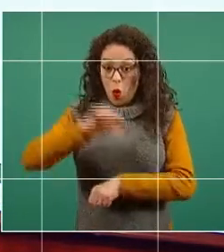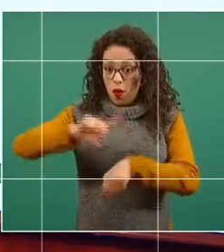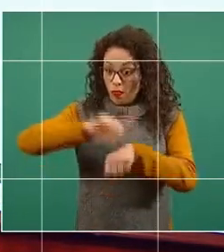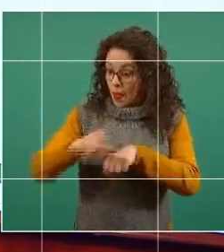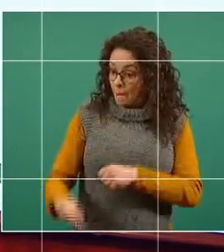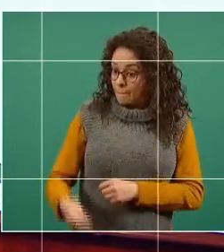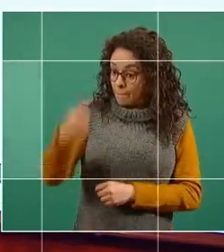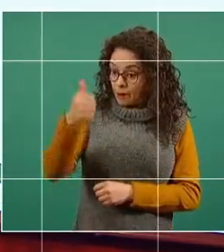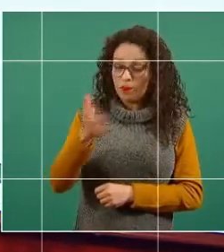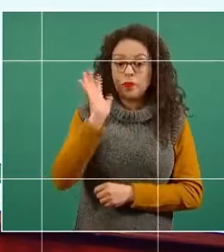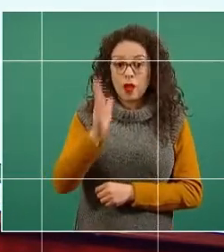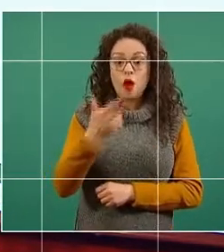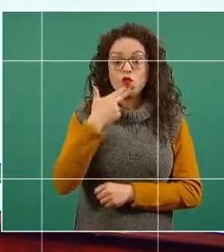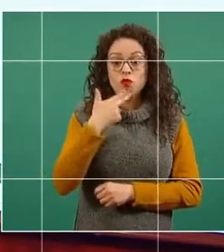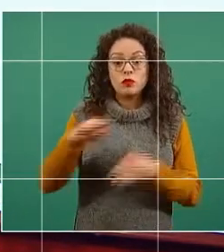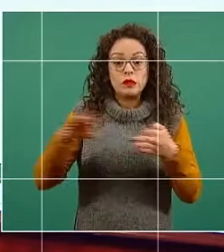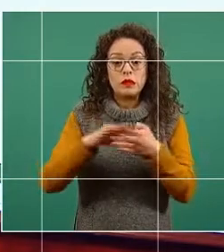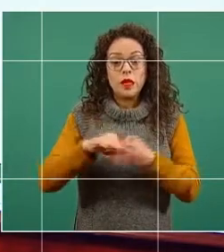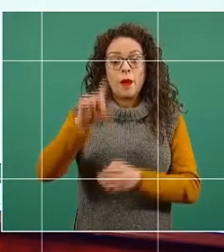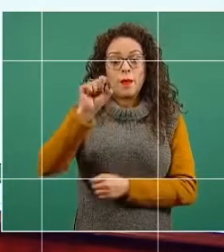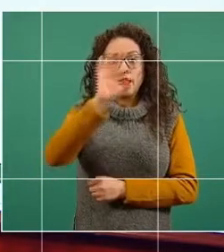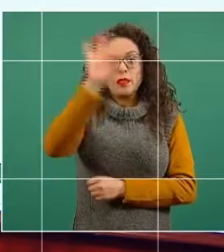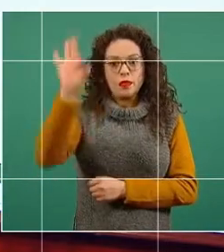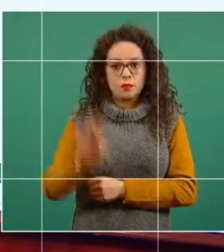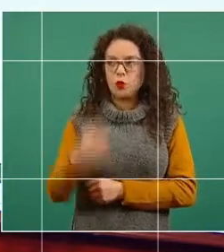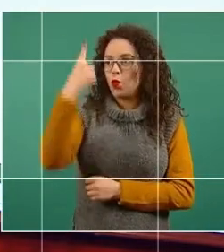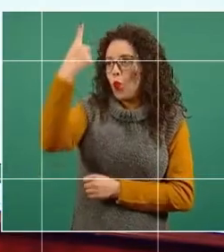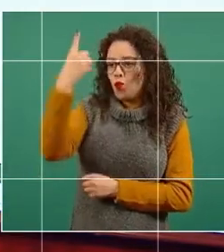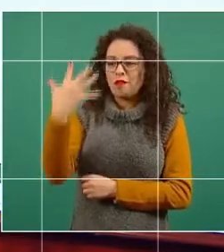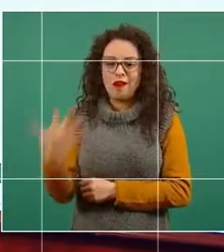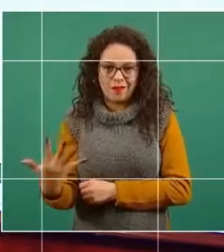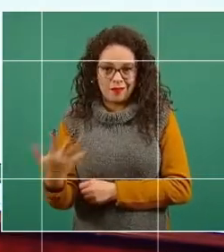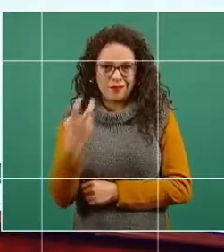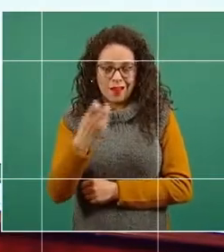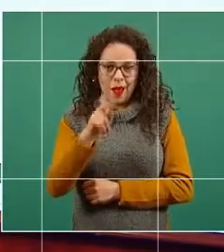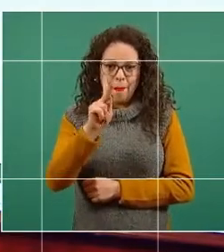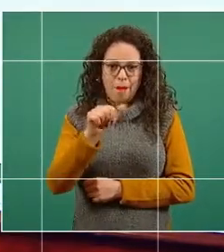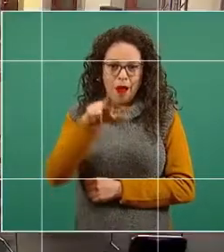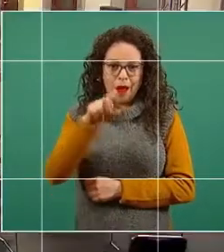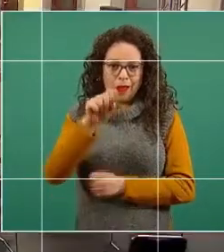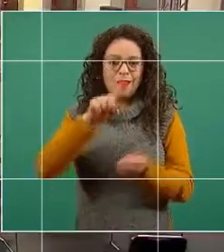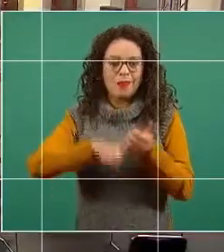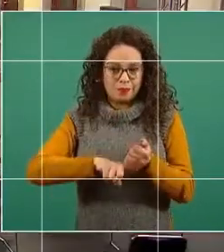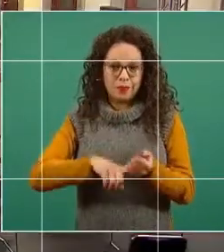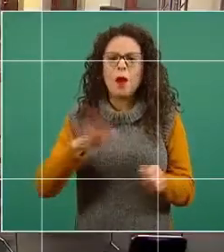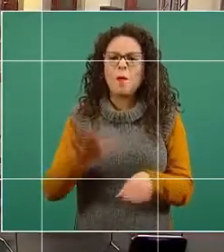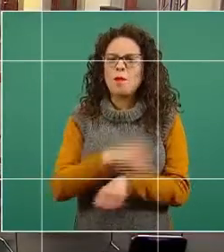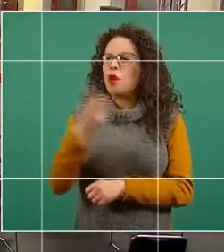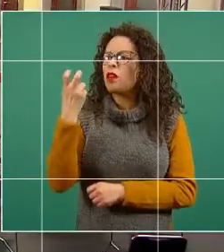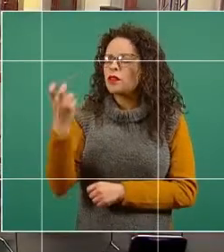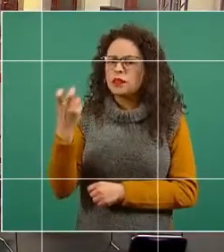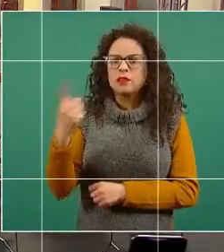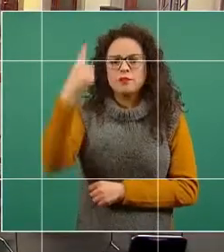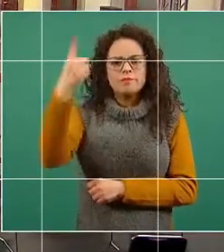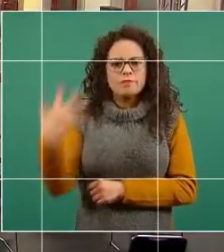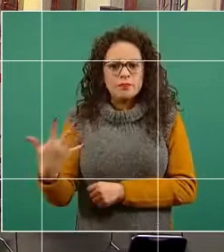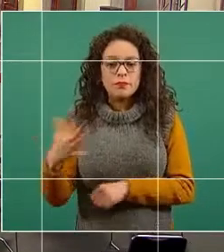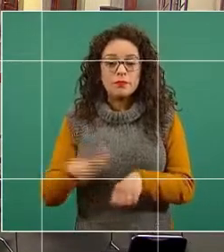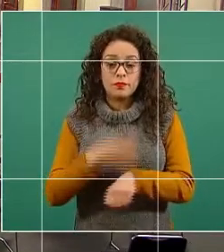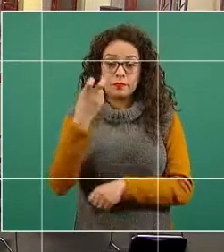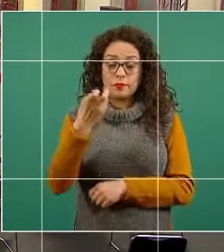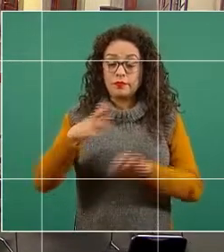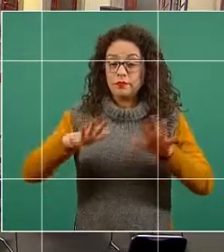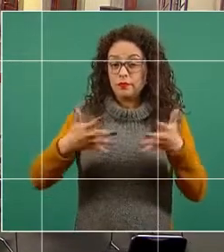fue usado casi al 20 por ciento, la quinta parte de este paquete. ¿Por qué la quinta parte? Porque la meta está alrededor de esto.